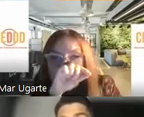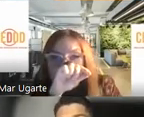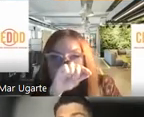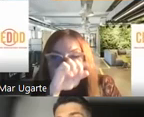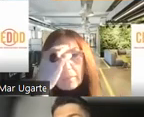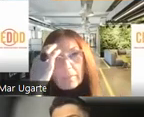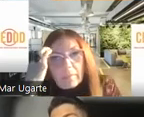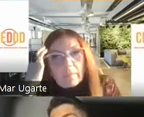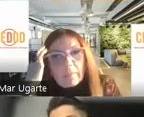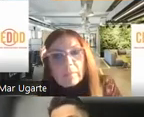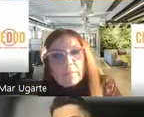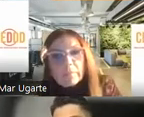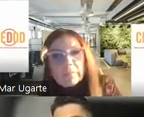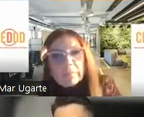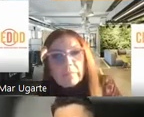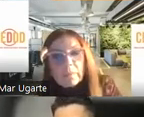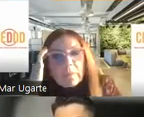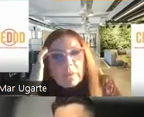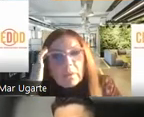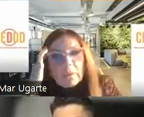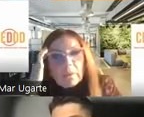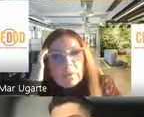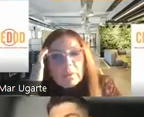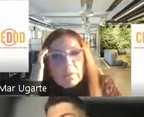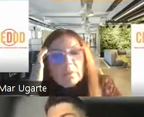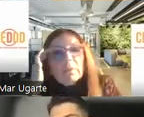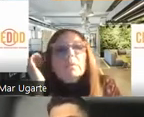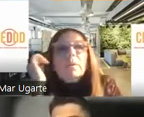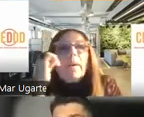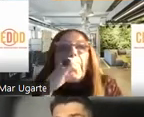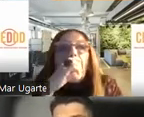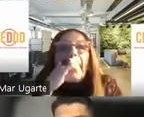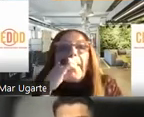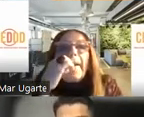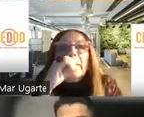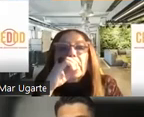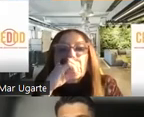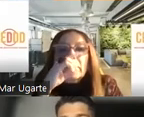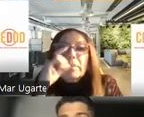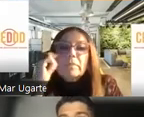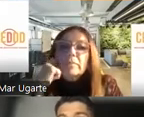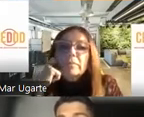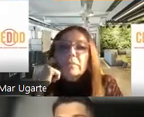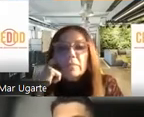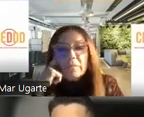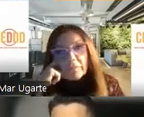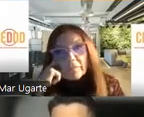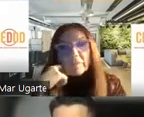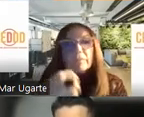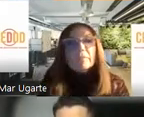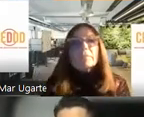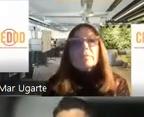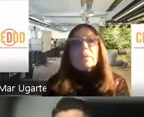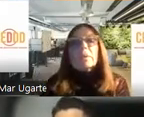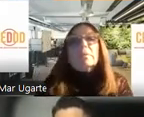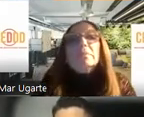ya empezamos a disminuir la percepción del olfato. Por eso a los abueletes les cuesta un poquito más. ¿Qué lo causa?